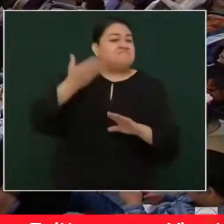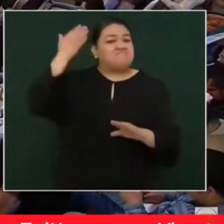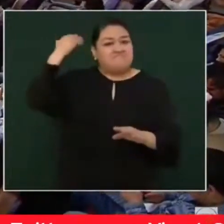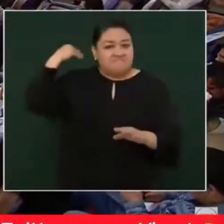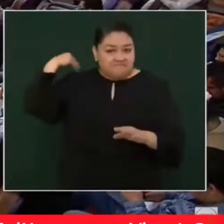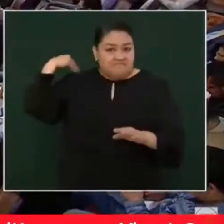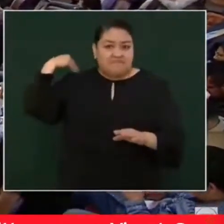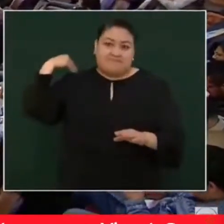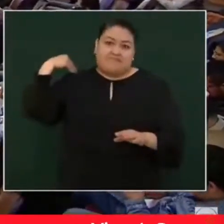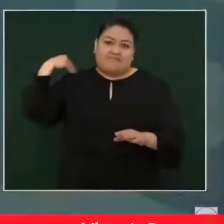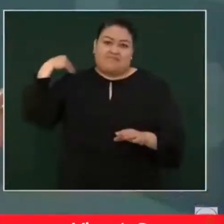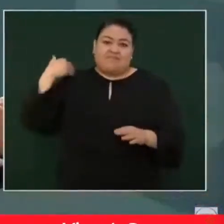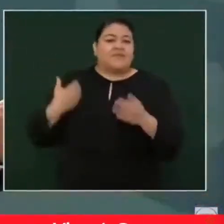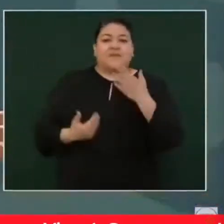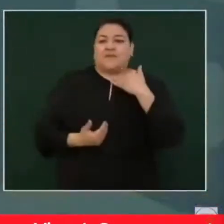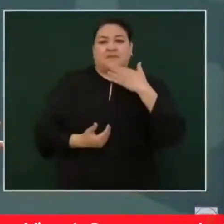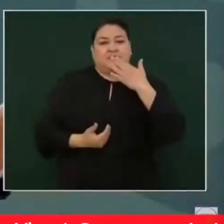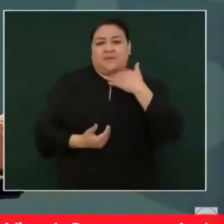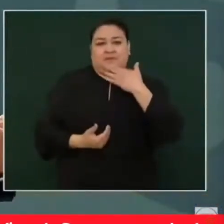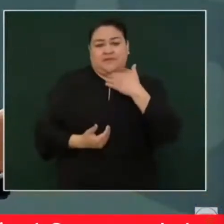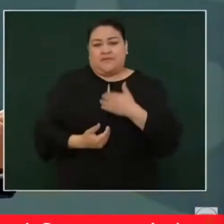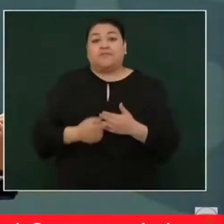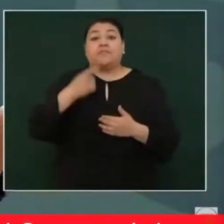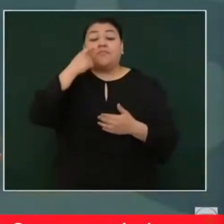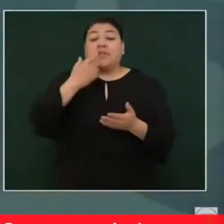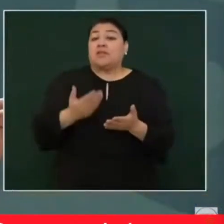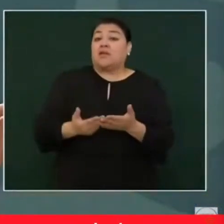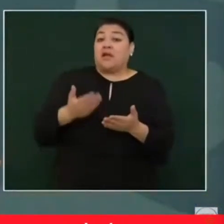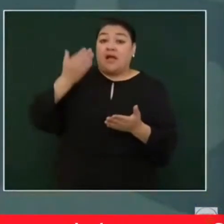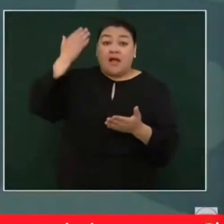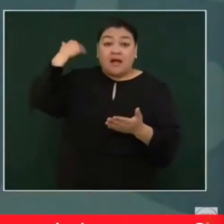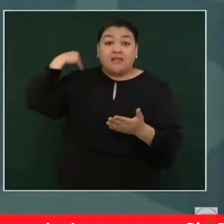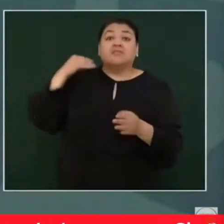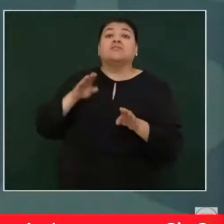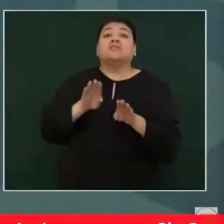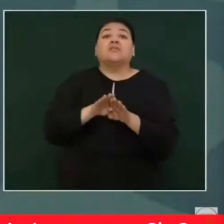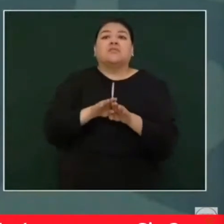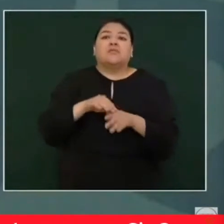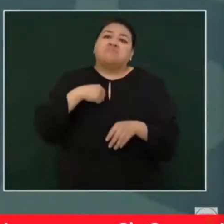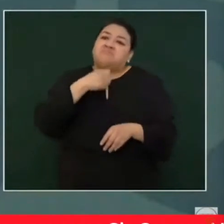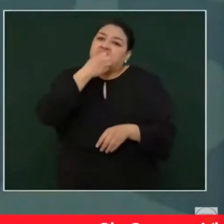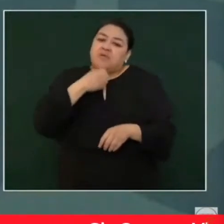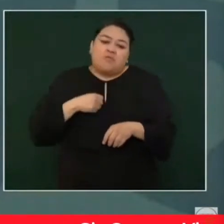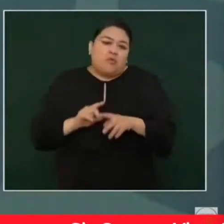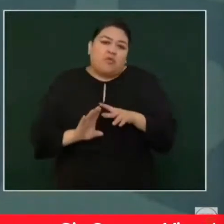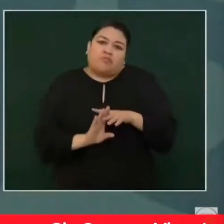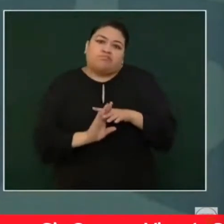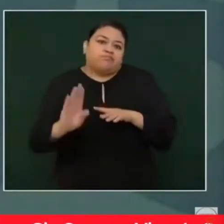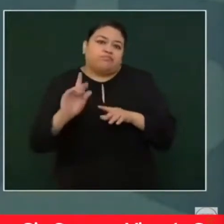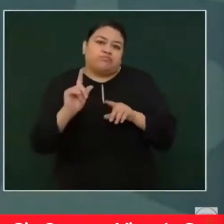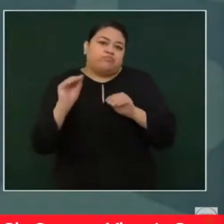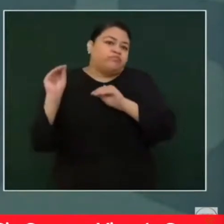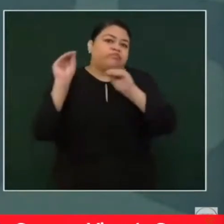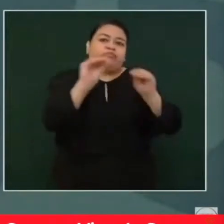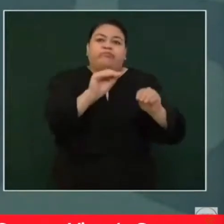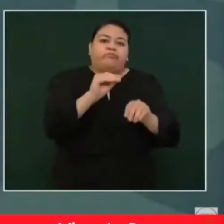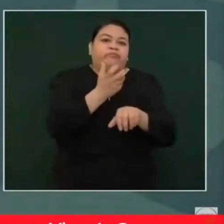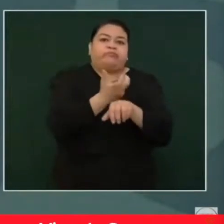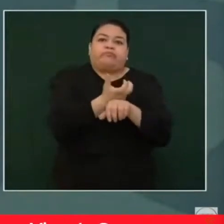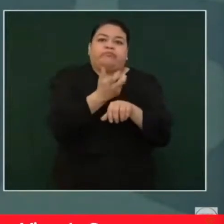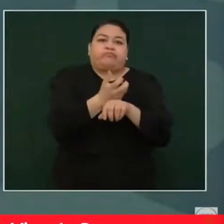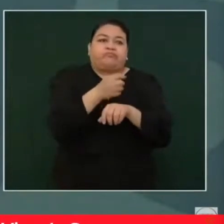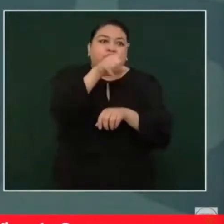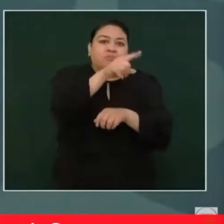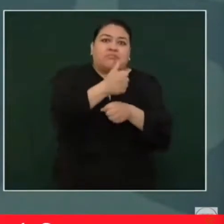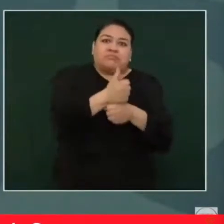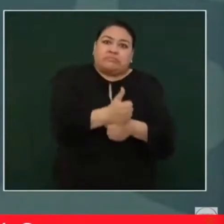Antes, solo existía la vía de la ilegalidad y el riesgo y